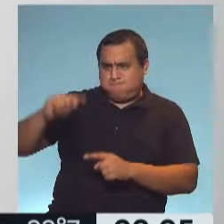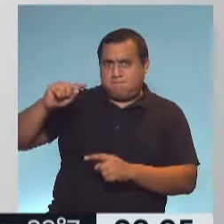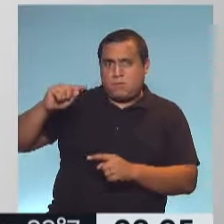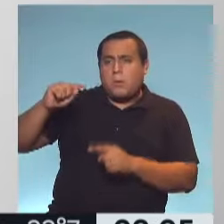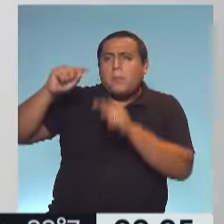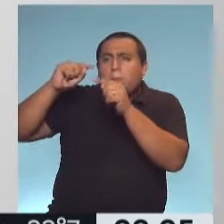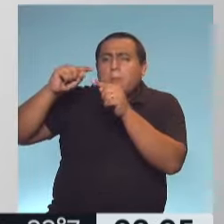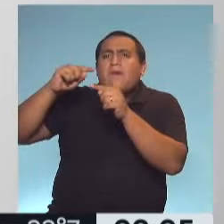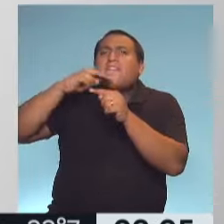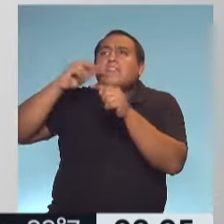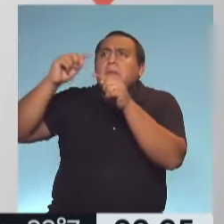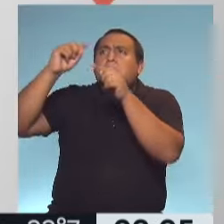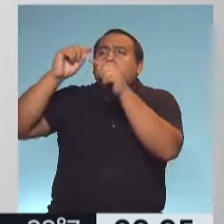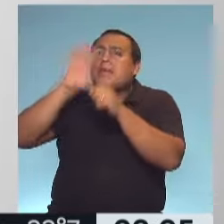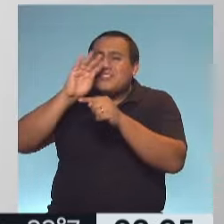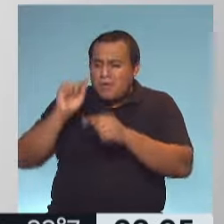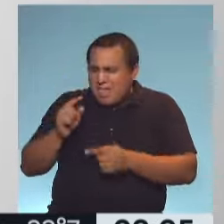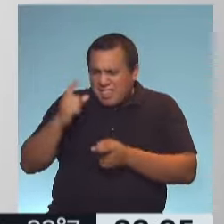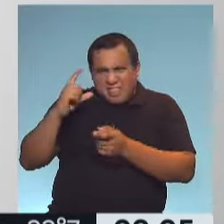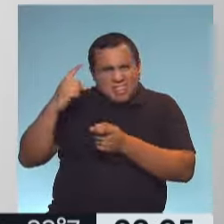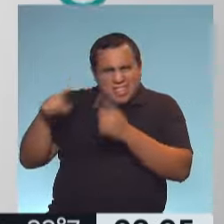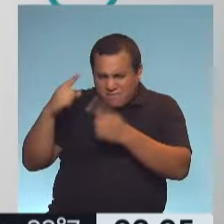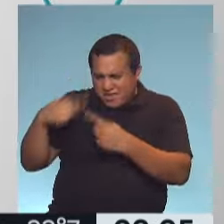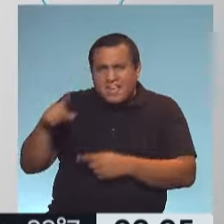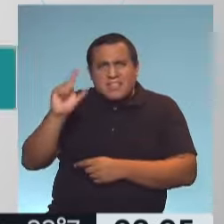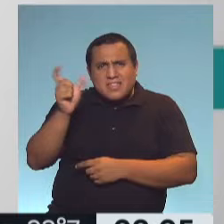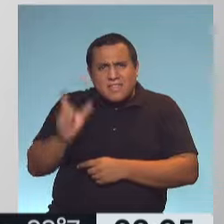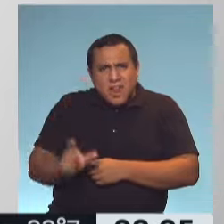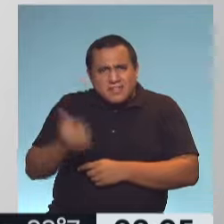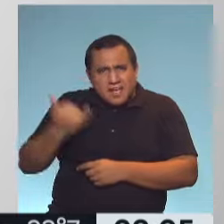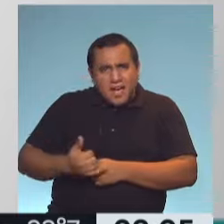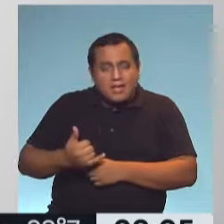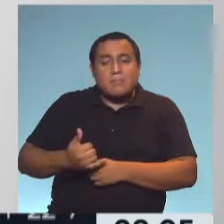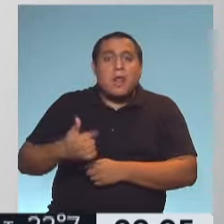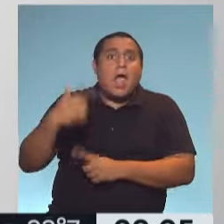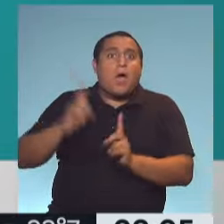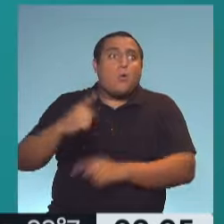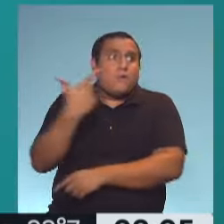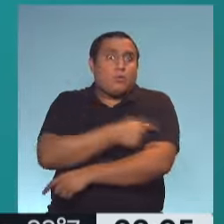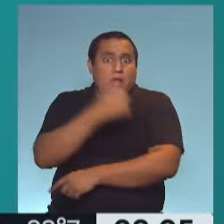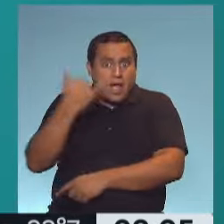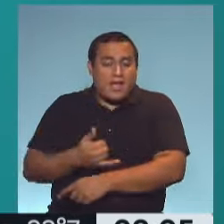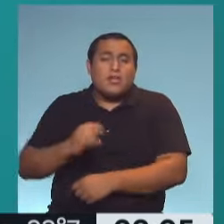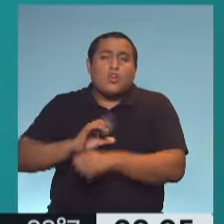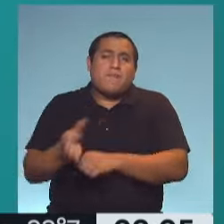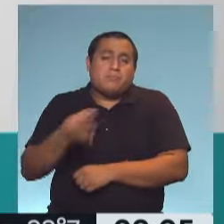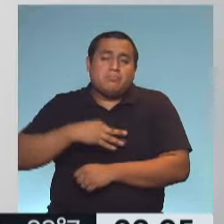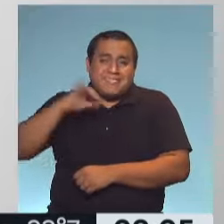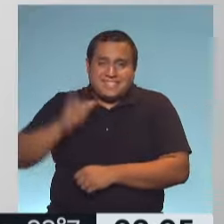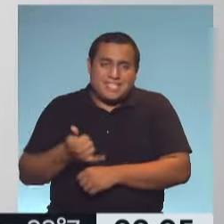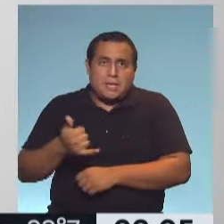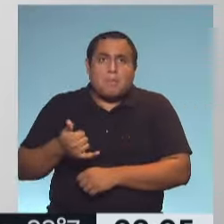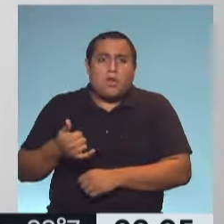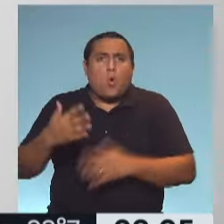amarillo. Fíjate la enorme diferencia que hay con quienes pueden finalmente tener una vacuna. Si bien contraen el virus, la gravedad